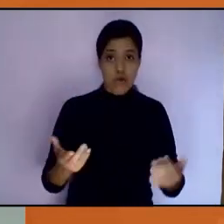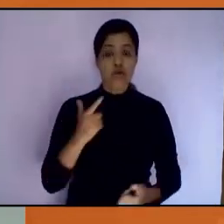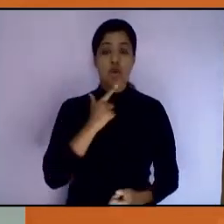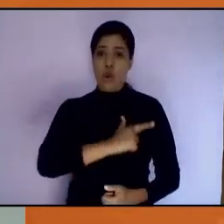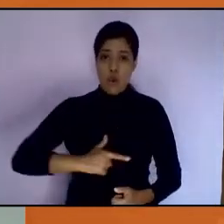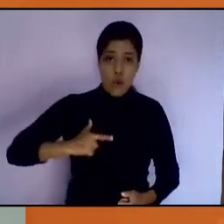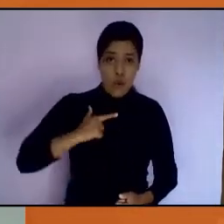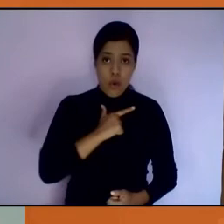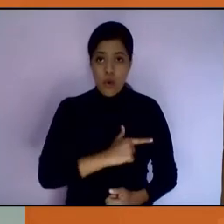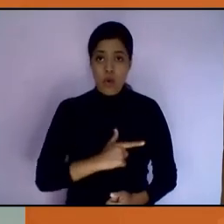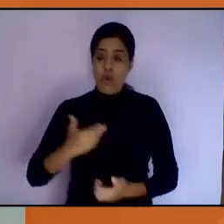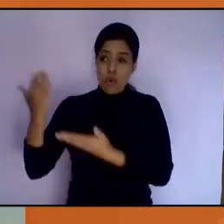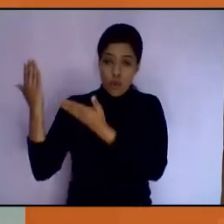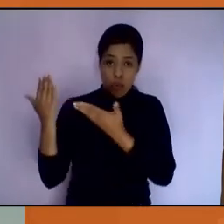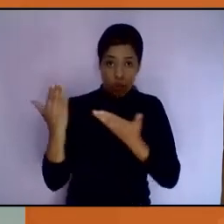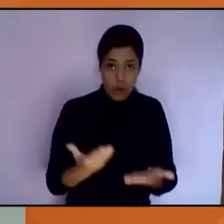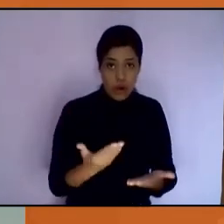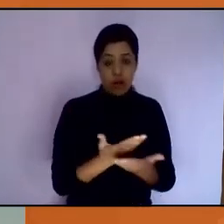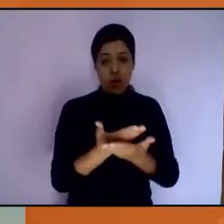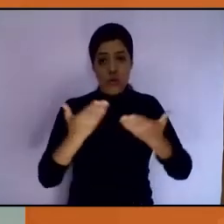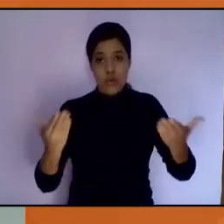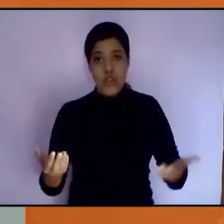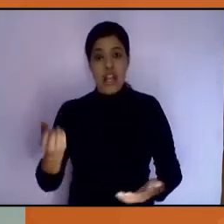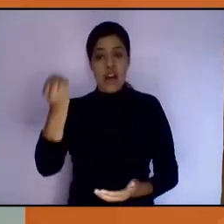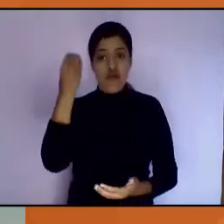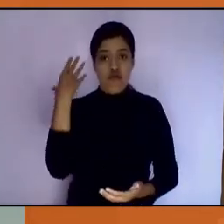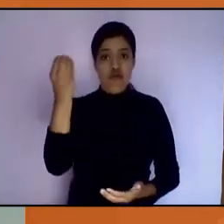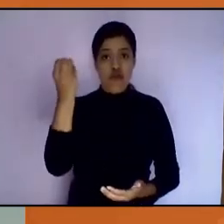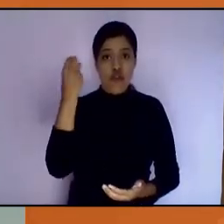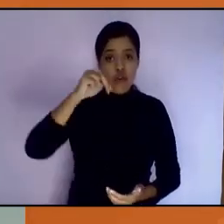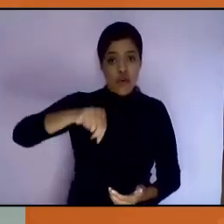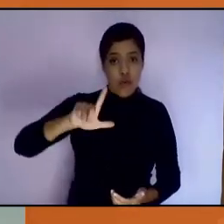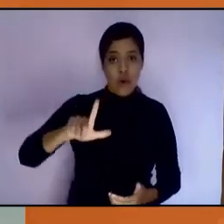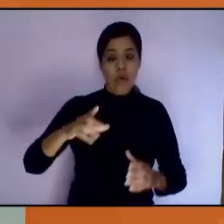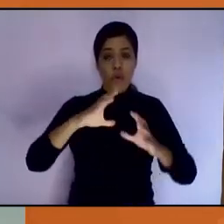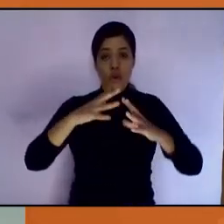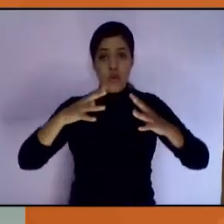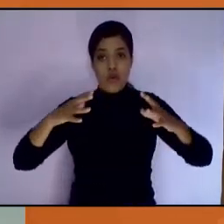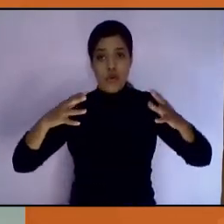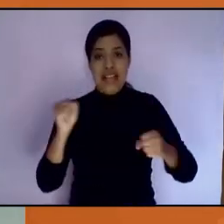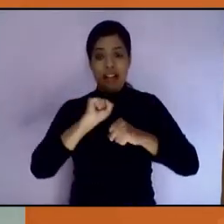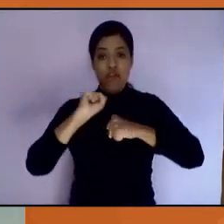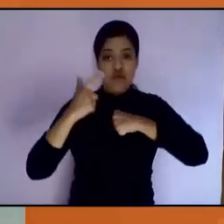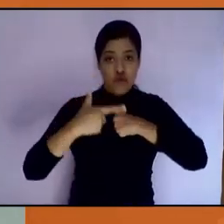gusto estar aquí con ustedes en este Foro Nuevo León sobre Desarrollo Social